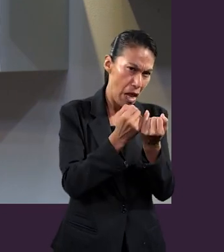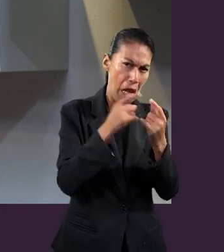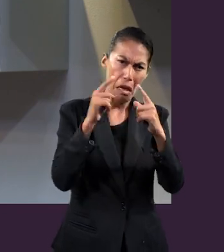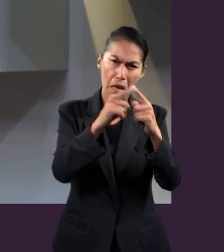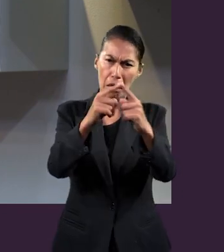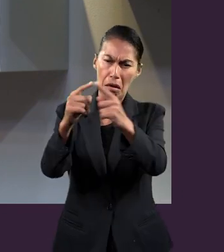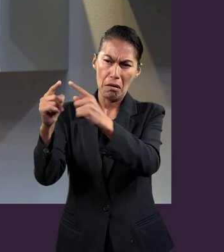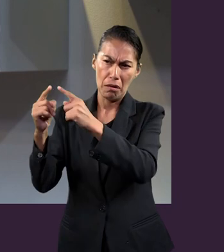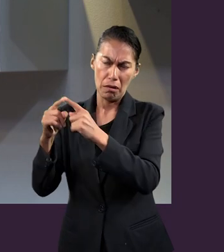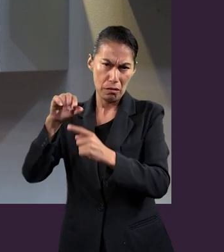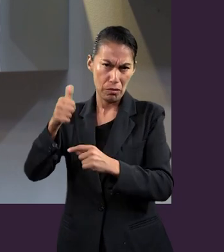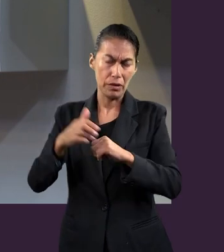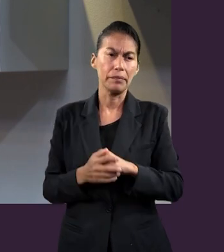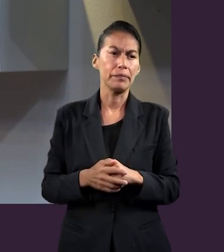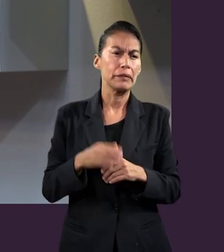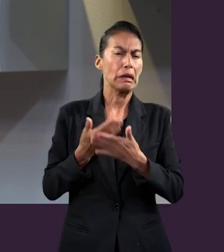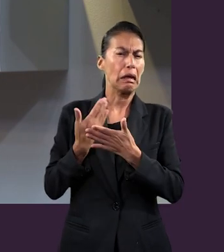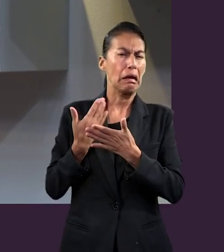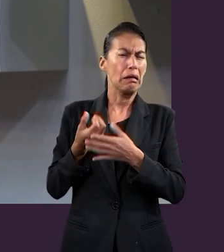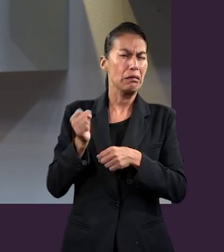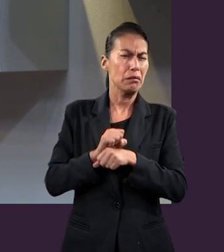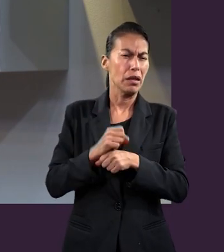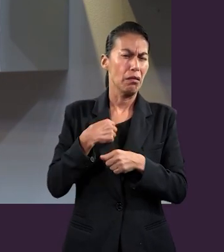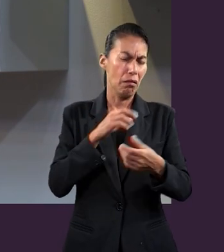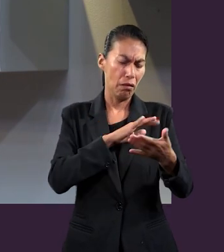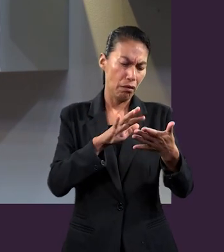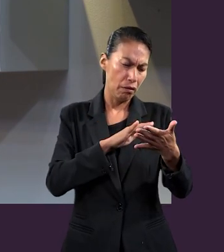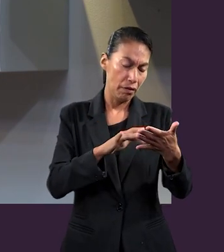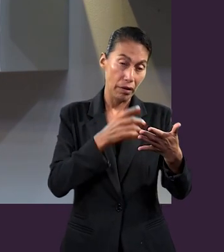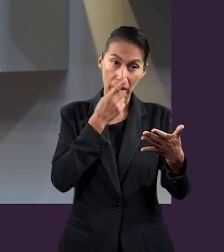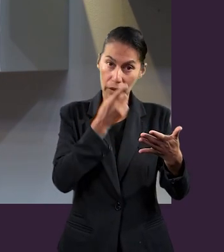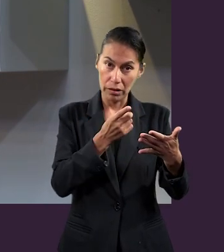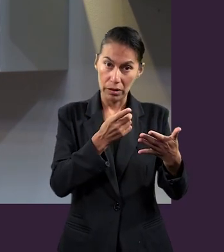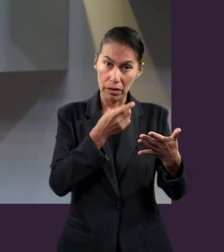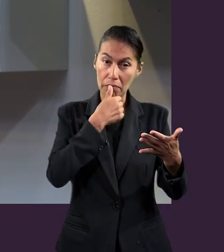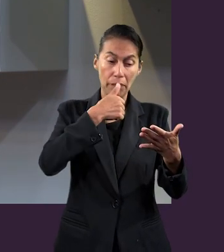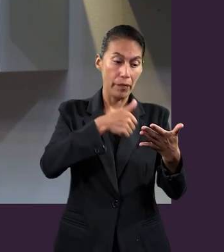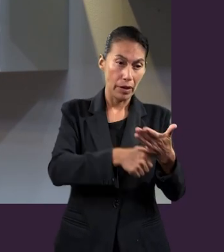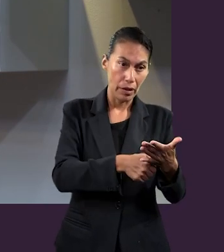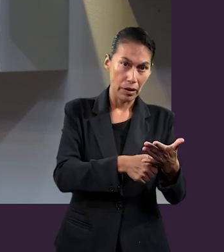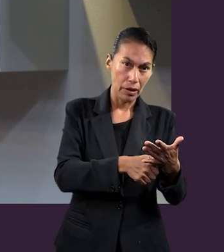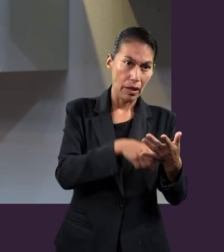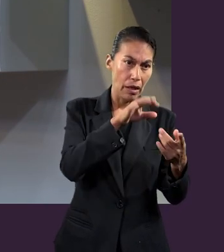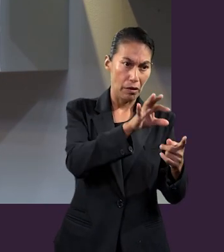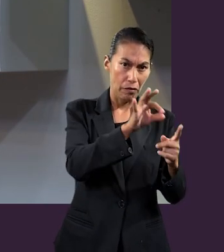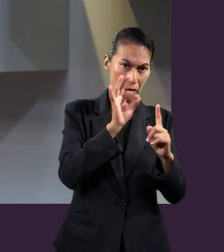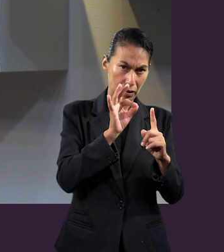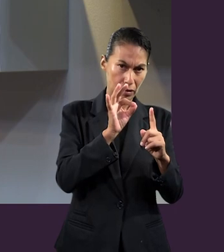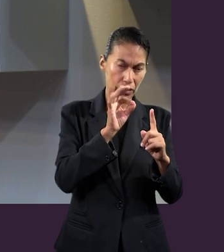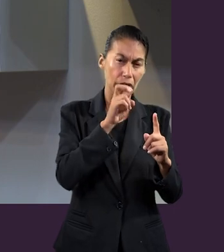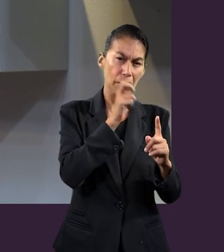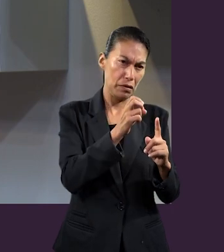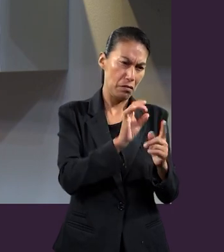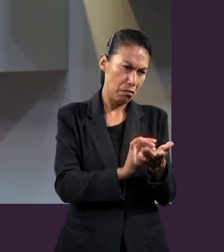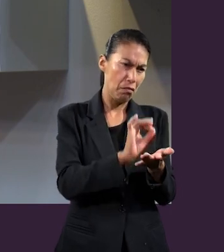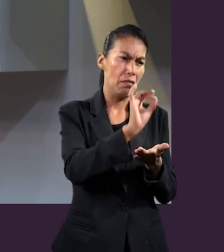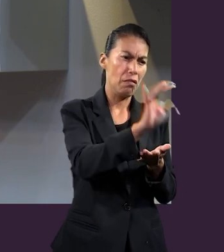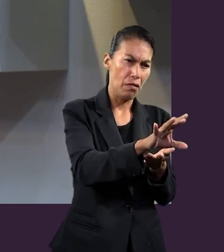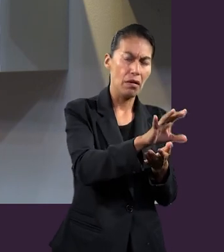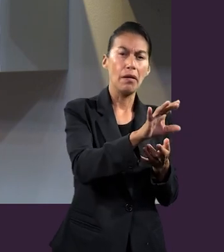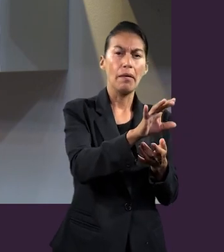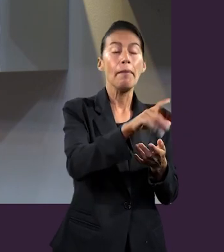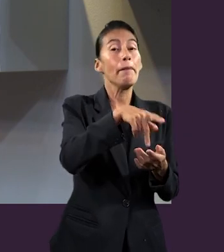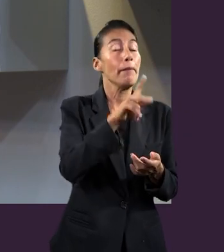comentario que leí durante esta semana que menciona que la carta fue enviada a los